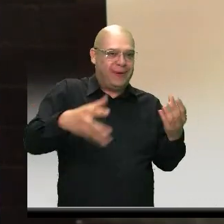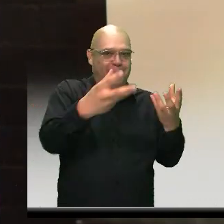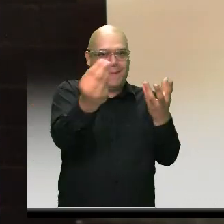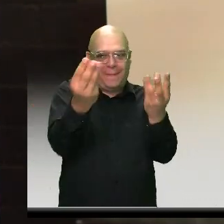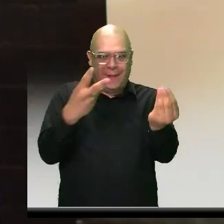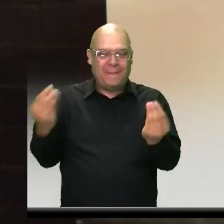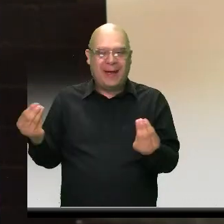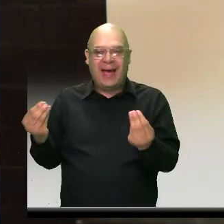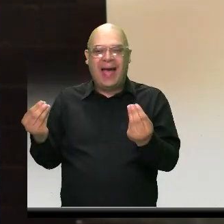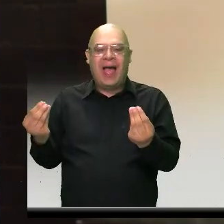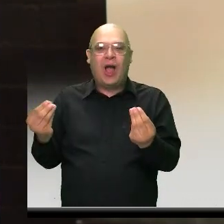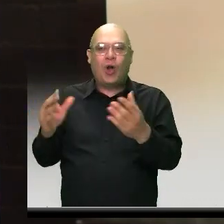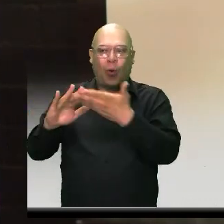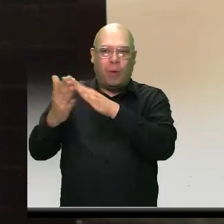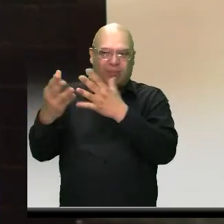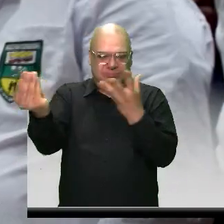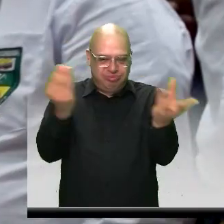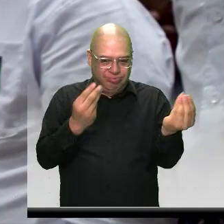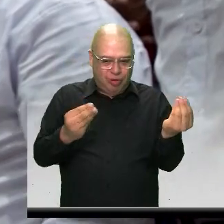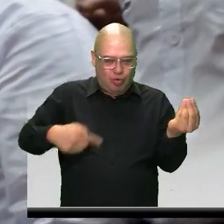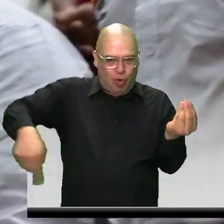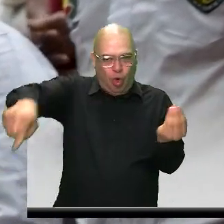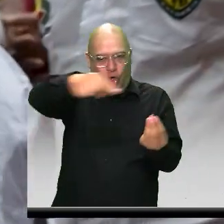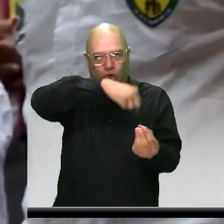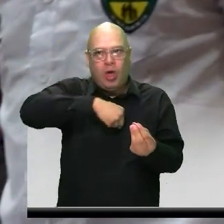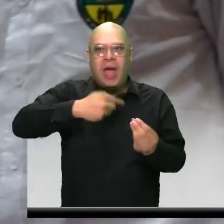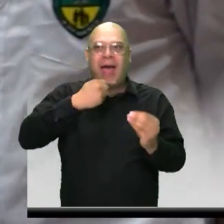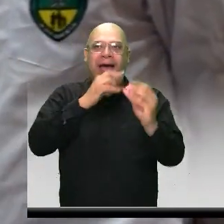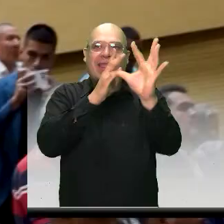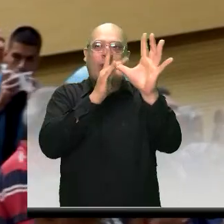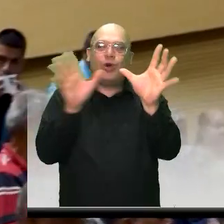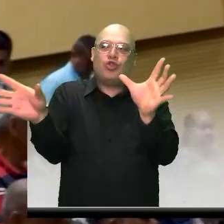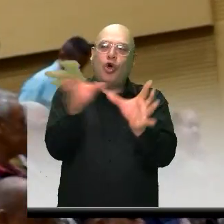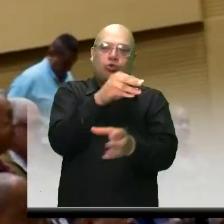que juntos continuemos haciendo de Itagüí una ciudad para todos.